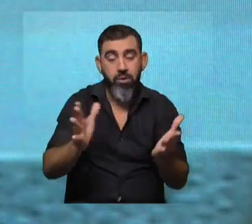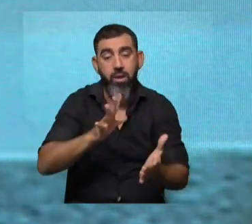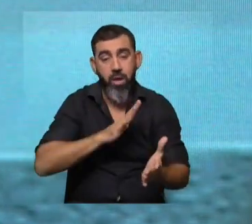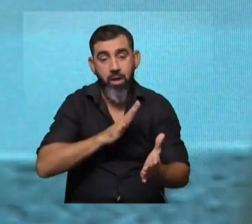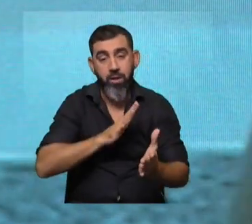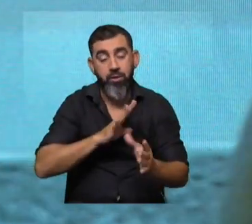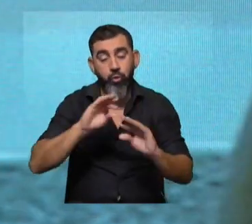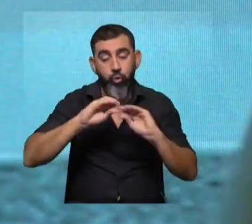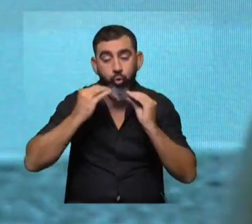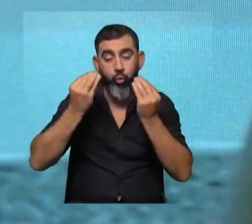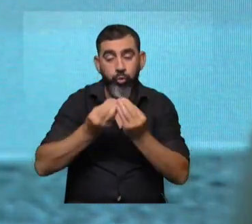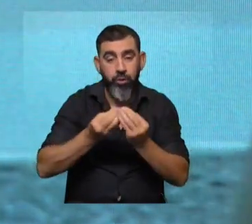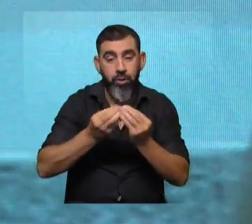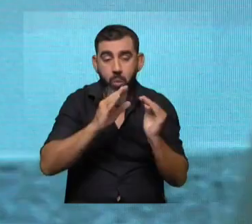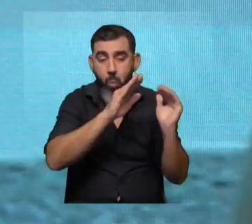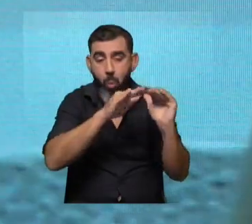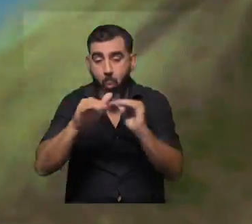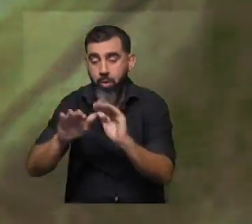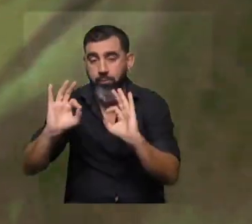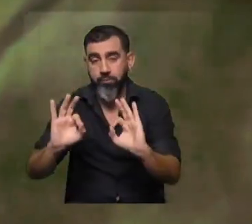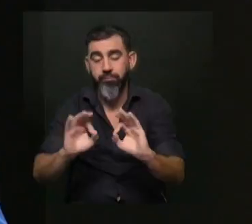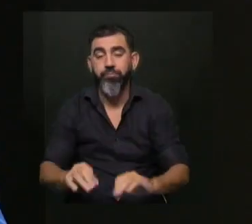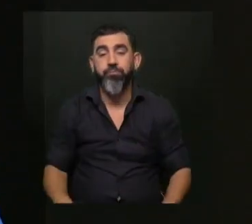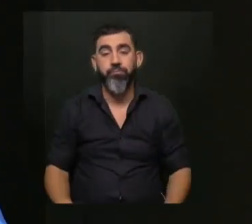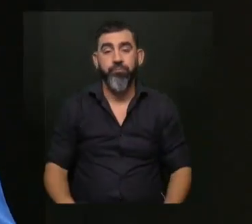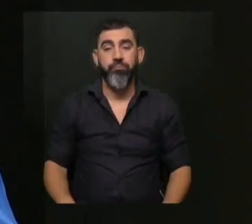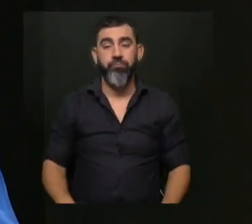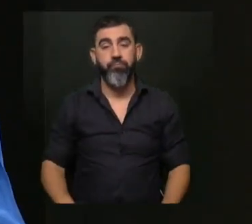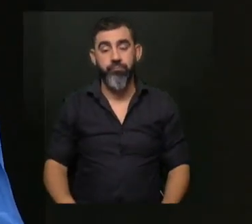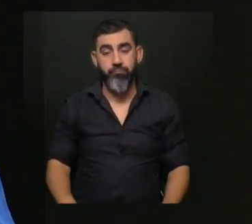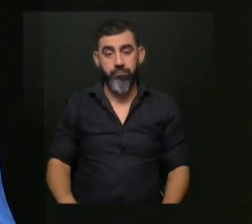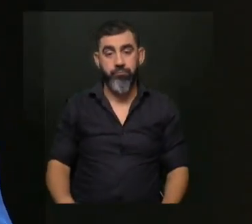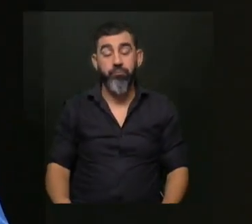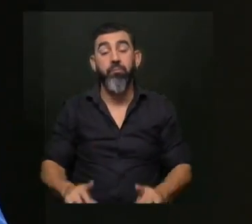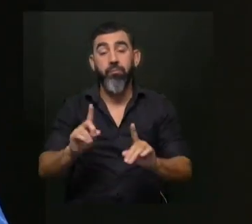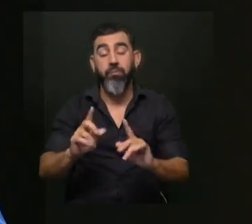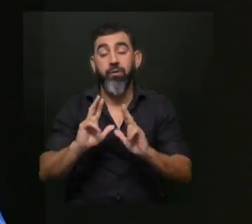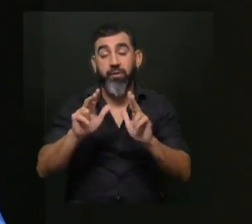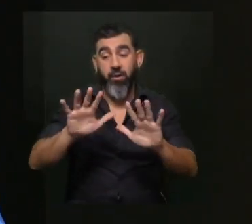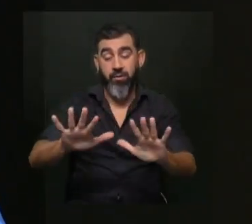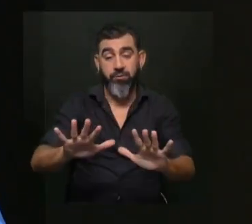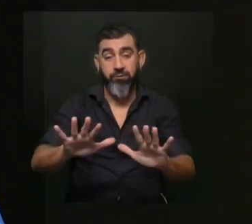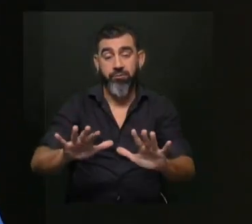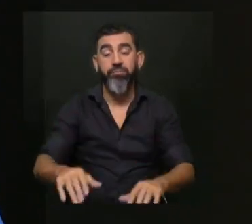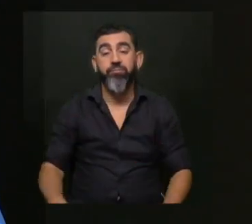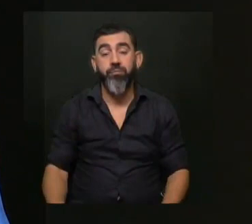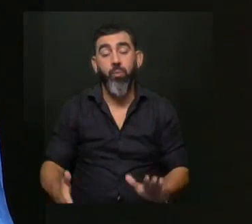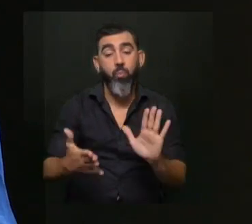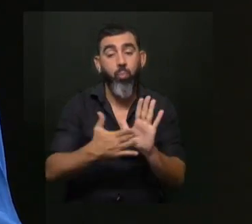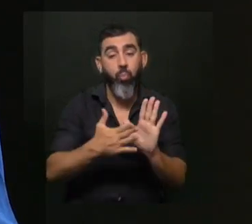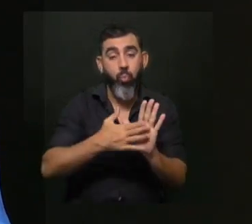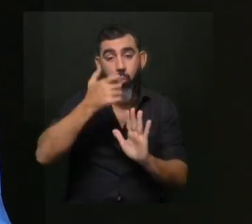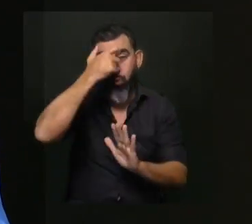tal concentración, son todas iguales y cumplen con una propiedad farmacológica. nadie justamente resaltaba eso, poder basarse en evidencia